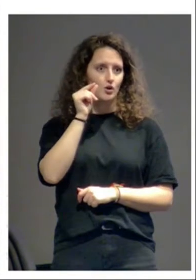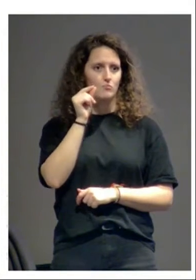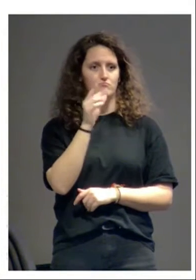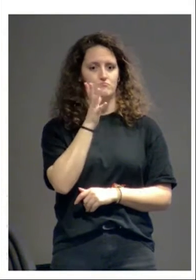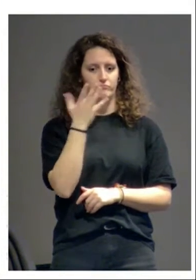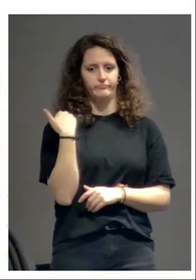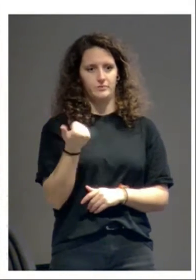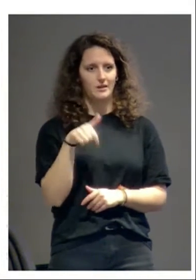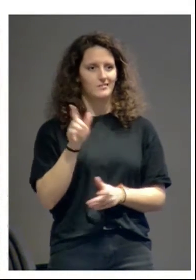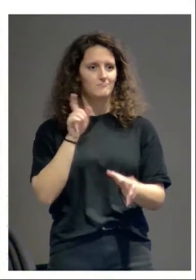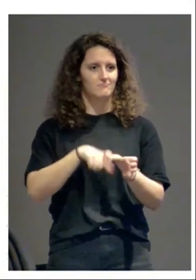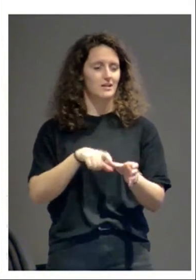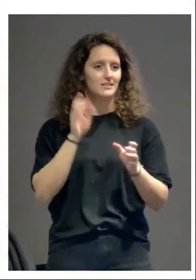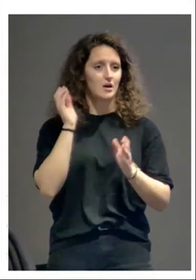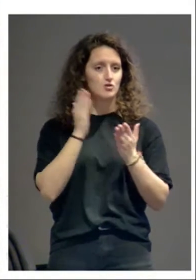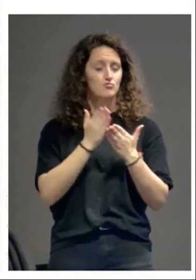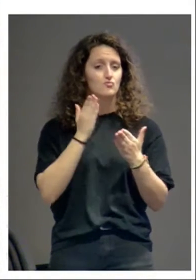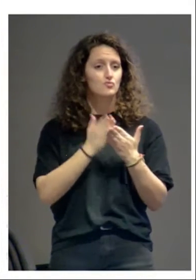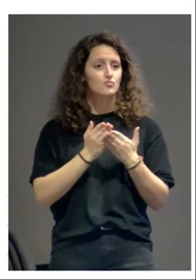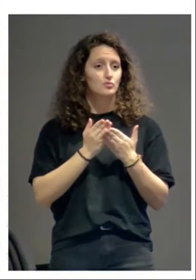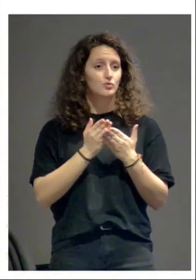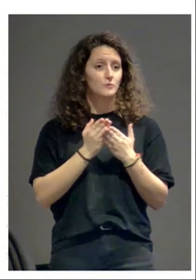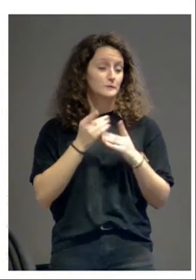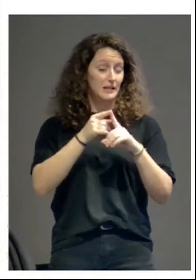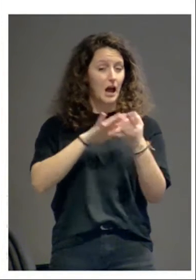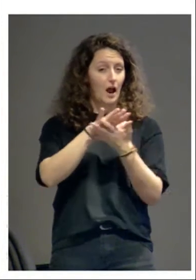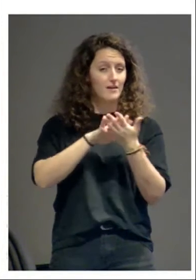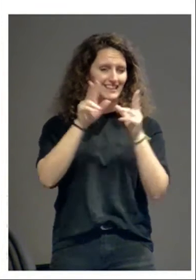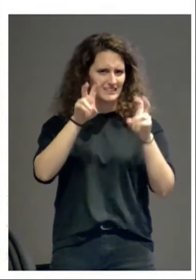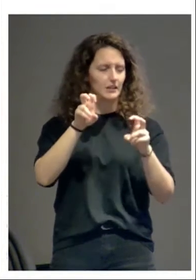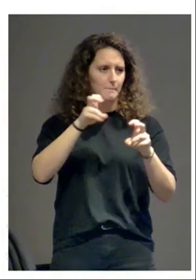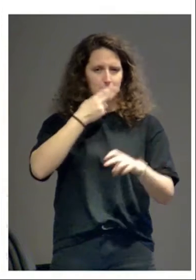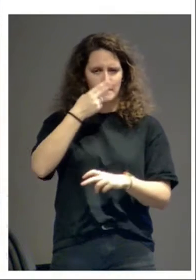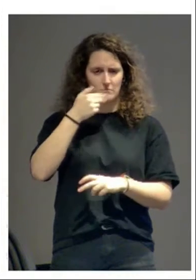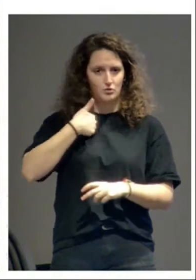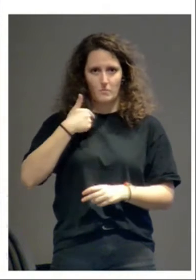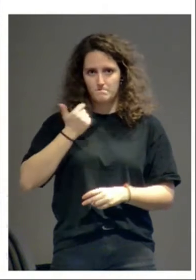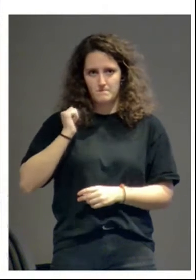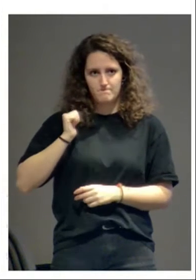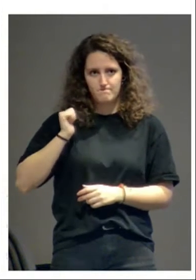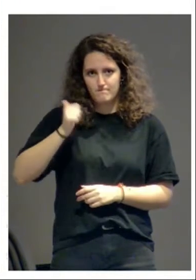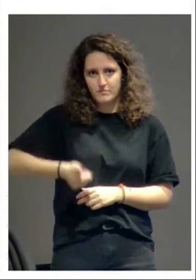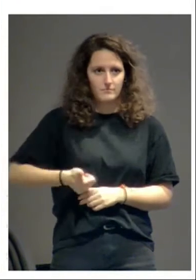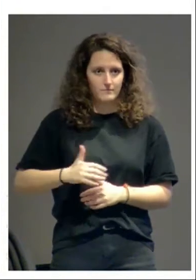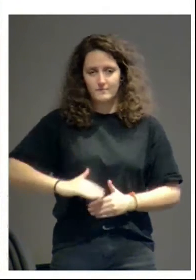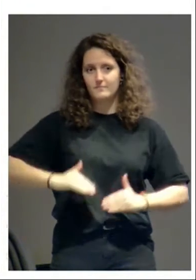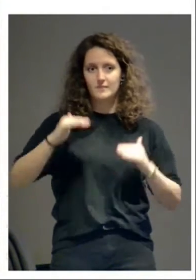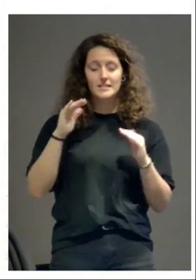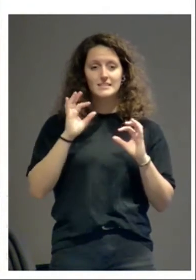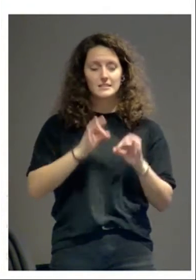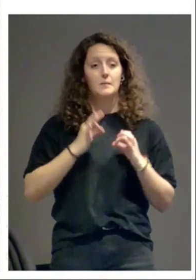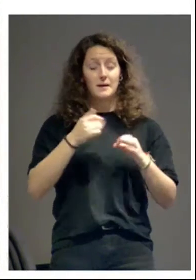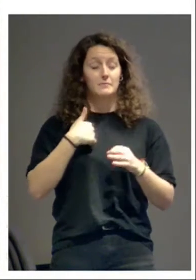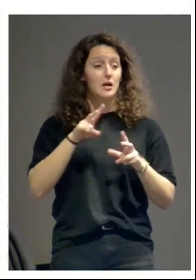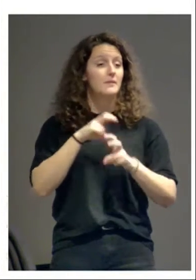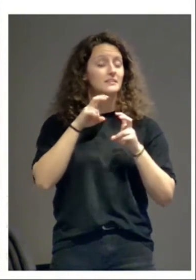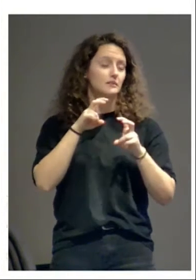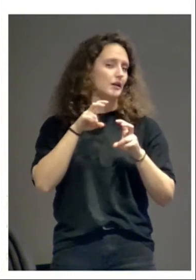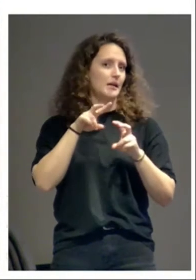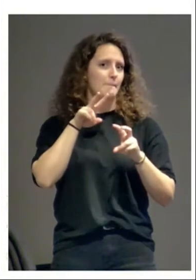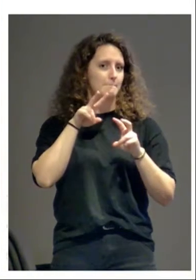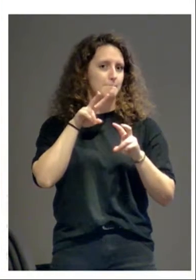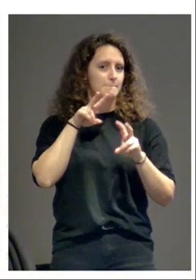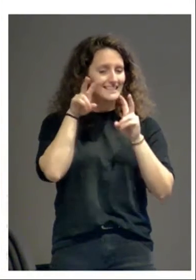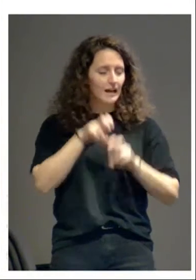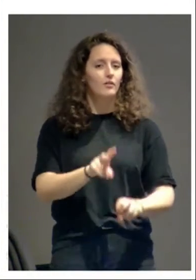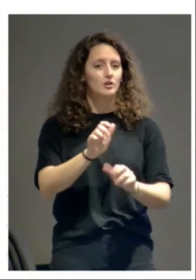video.